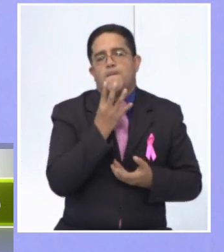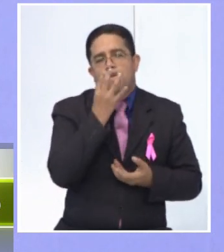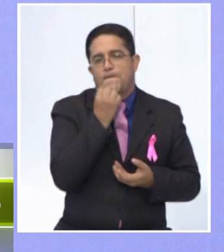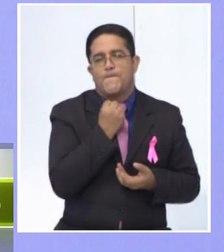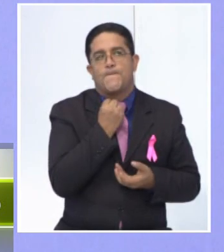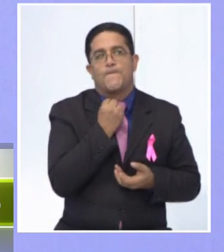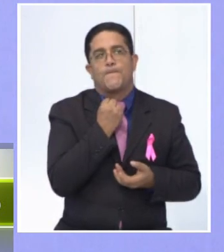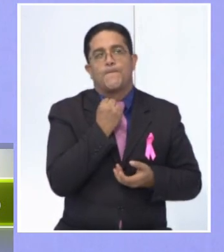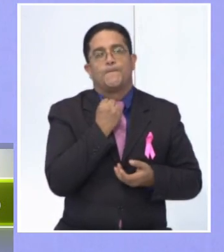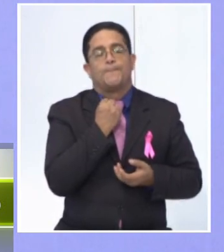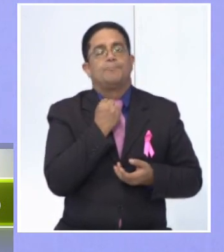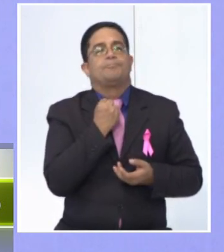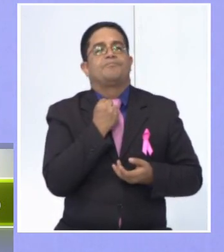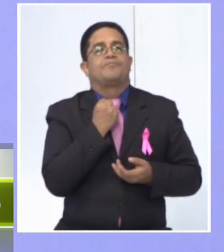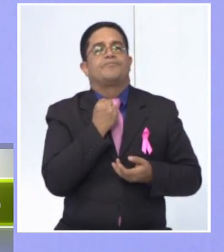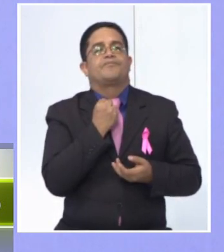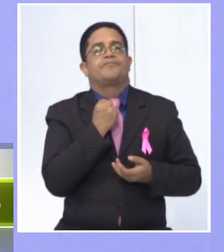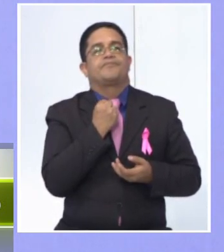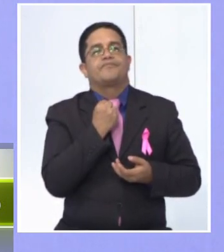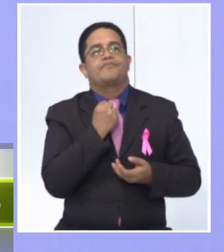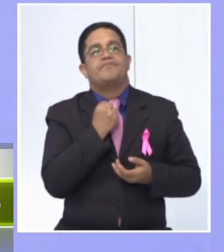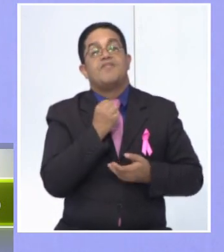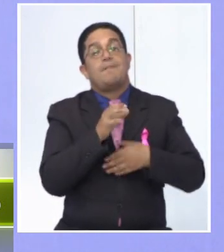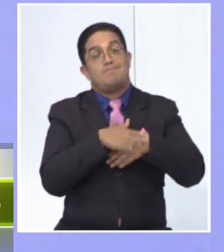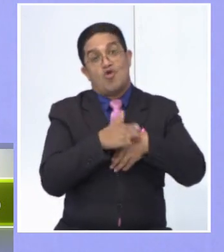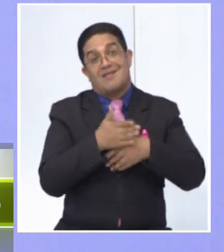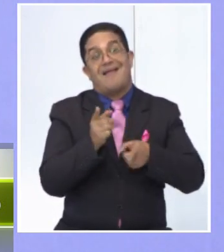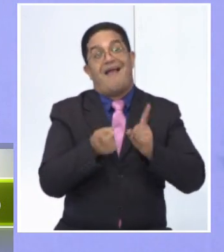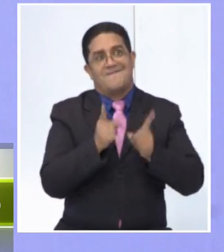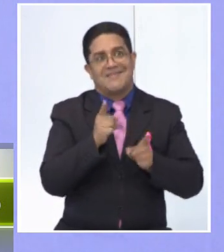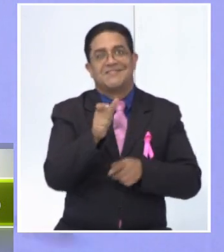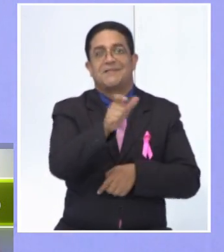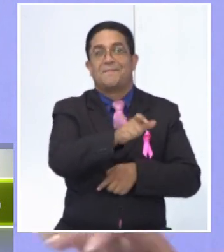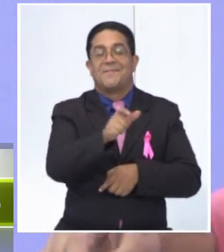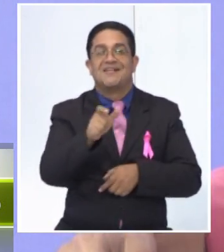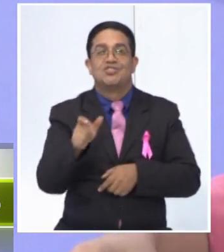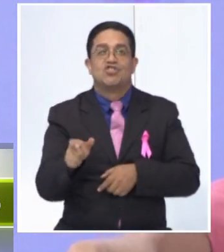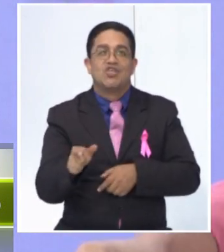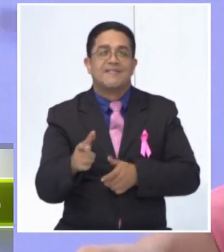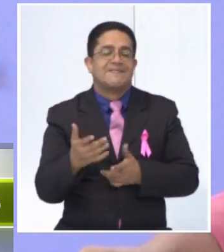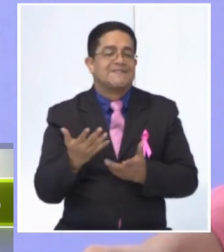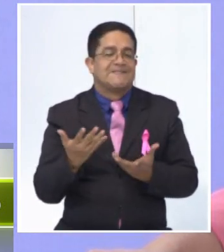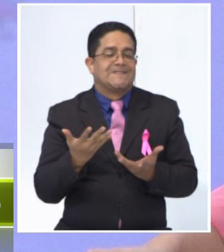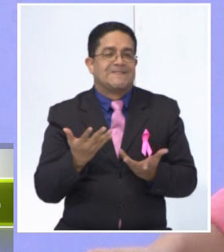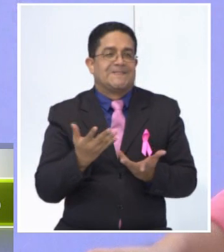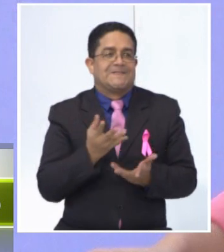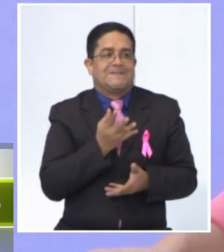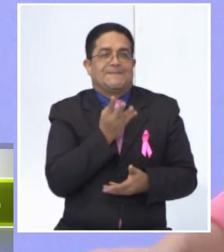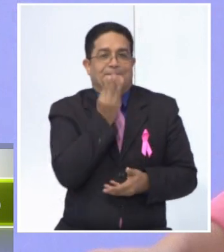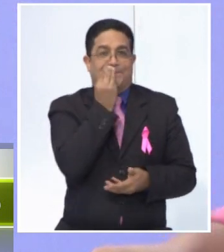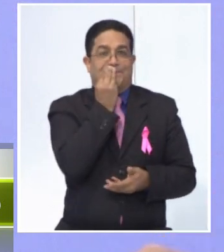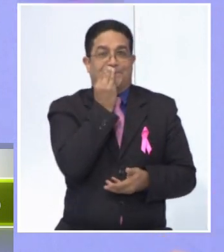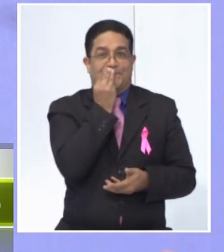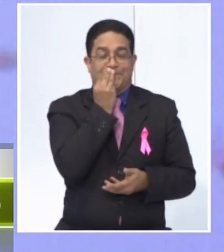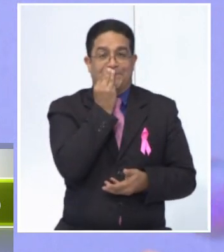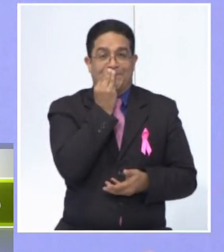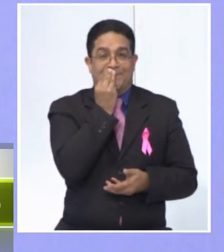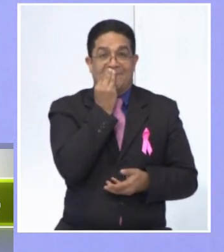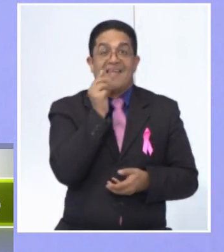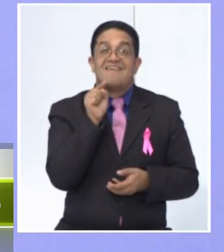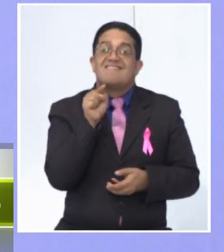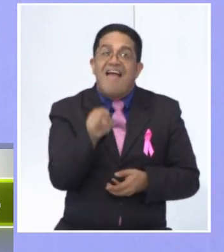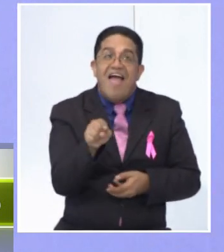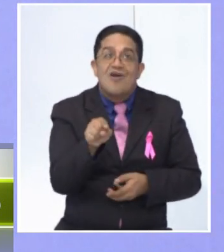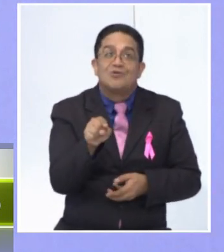tampoco tragárnoslas, porque muchas veces mucha gente simplemente no habla de lo que siente y esto